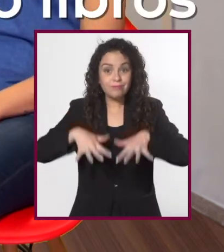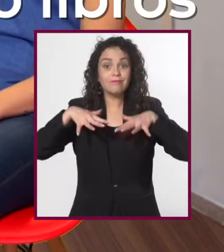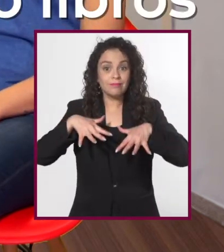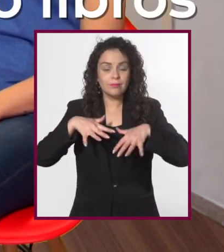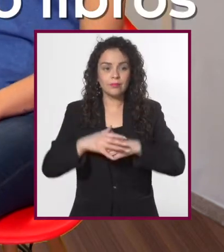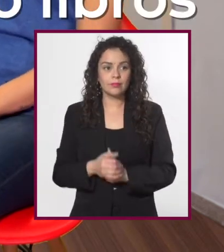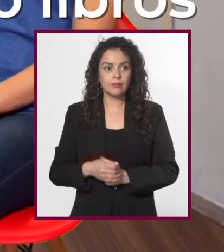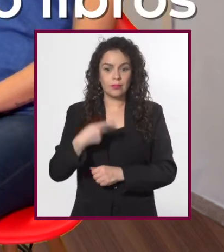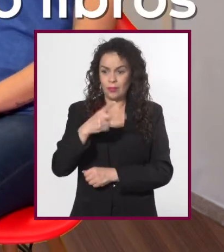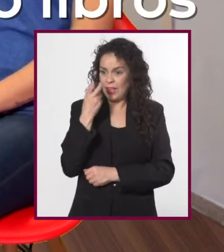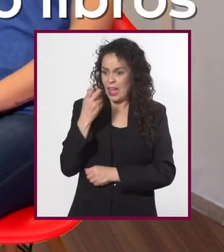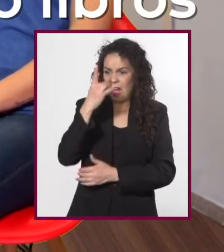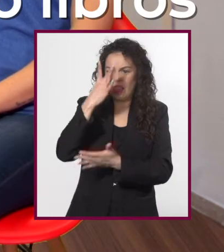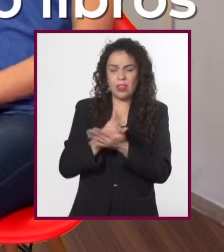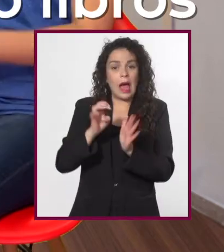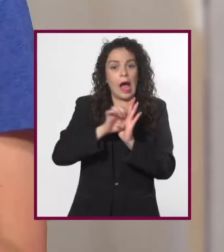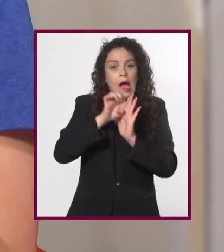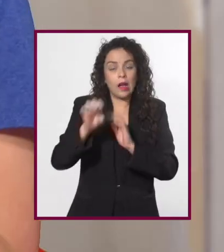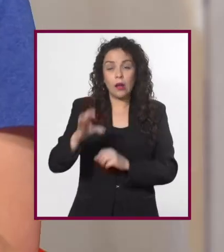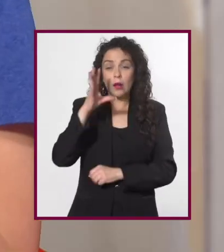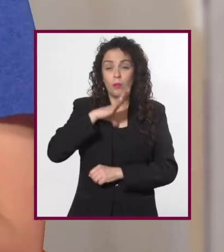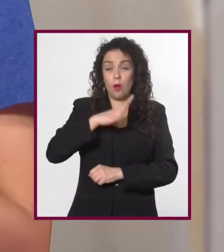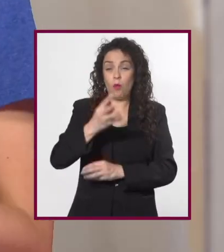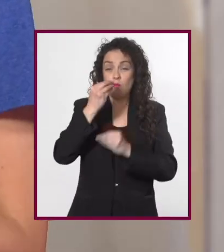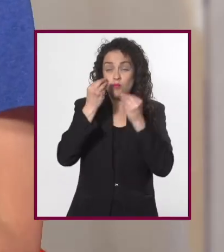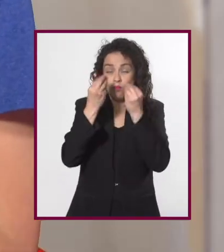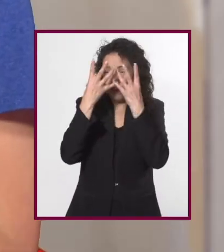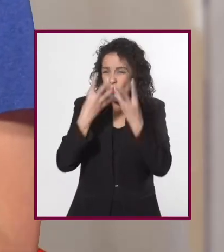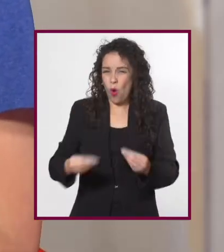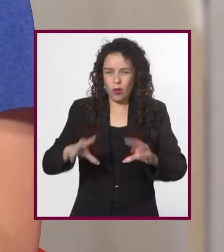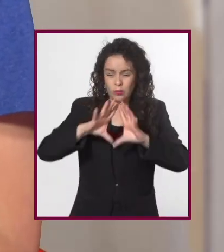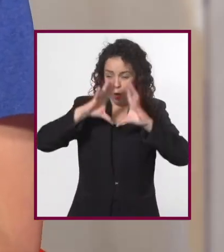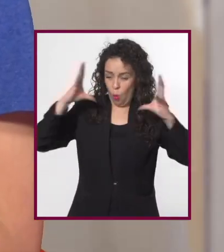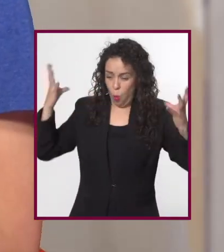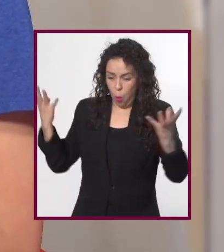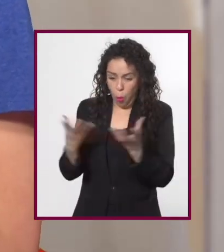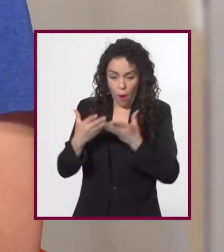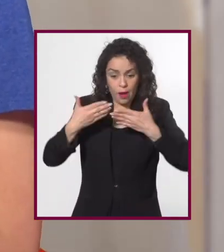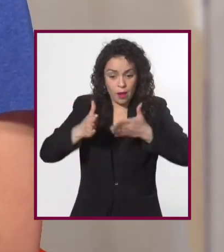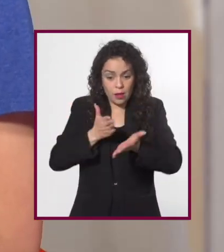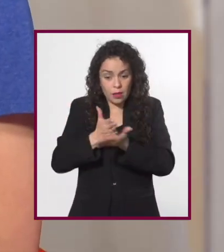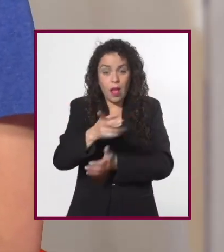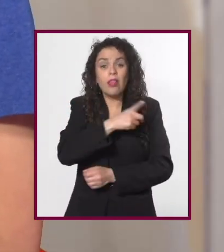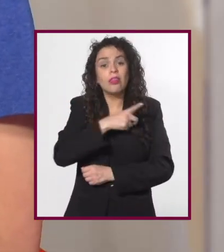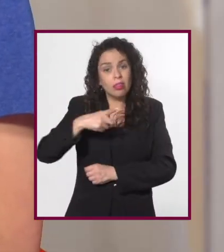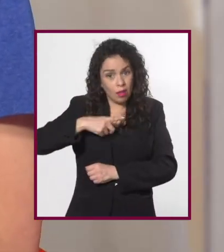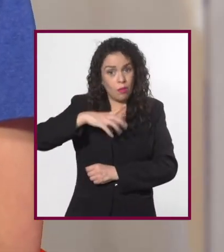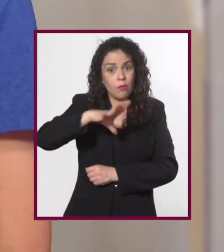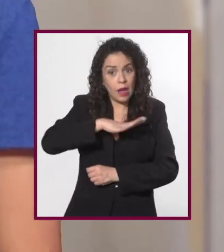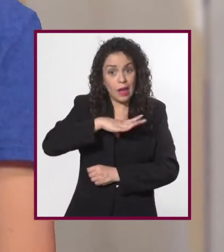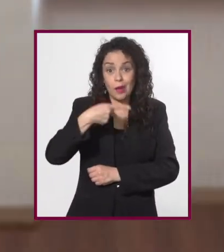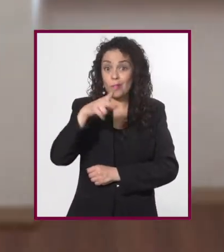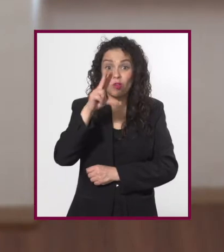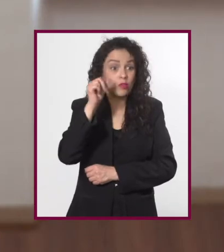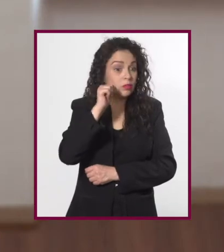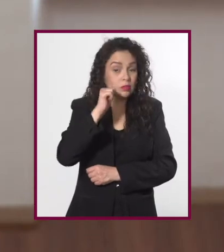conscientes. Pero estos son solo unos ejemplos de ese gran universo en el que la accesibilidad debería estar presente. Y no siempre está.